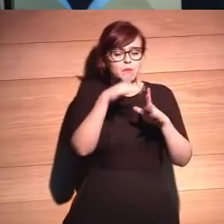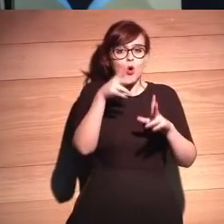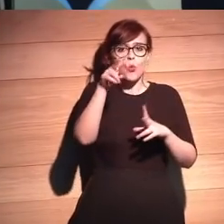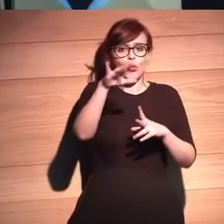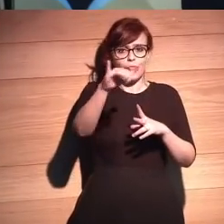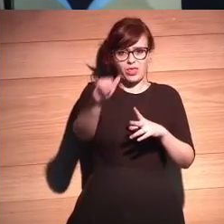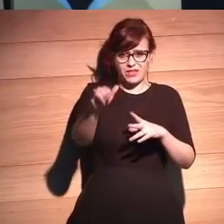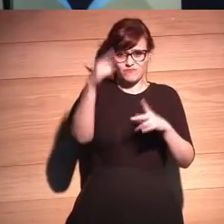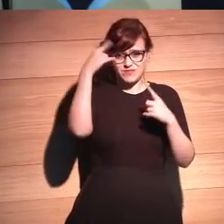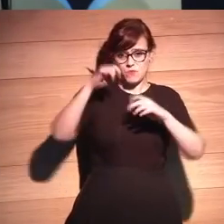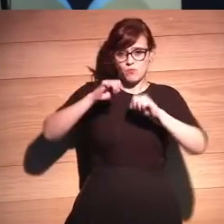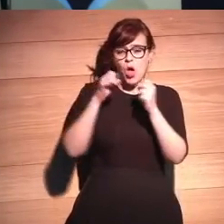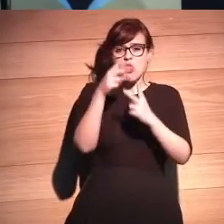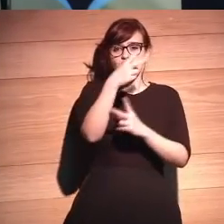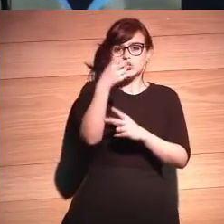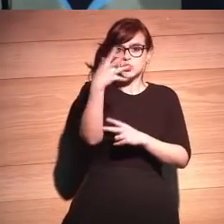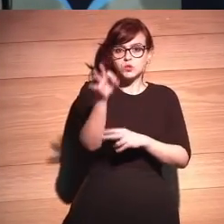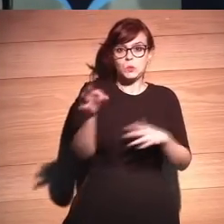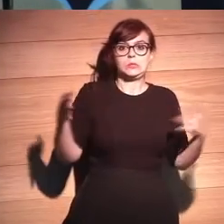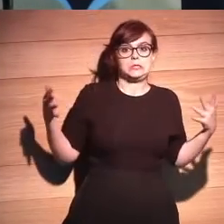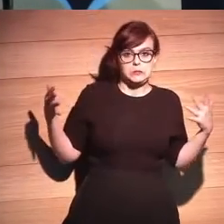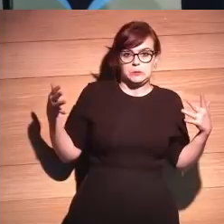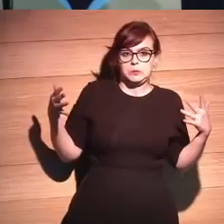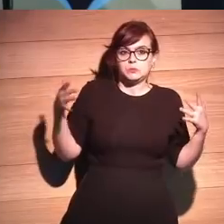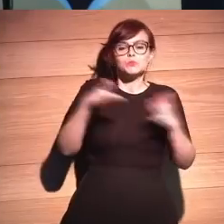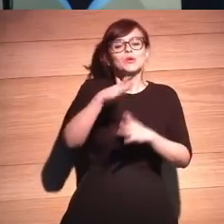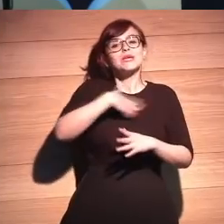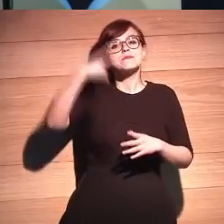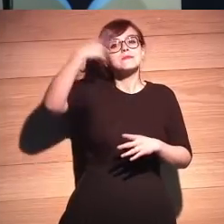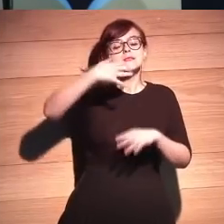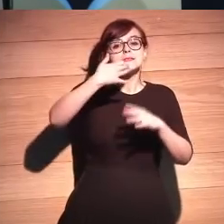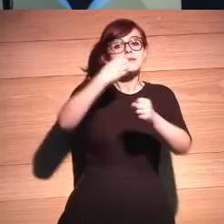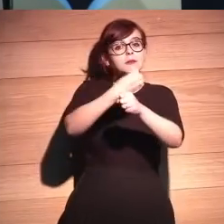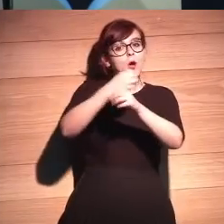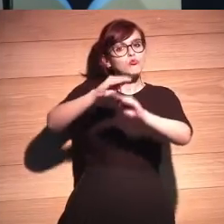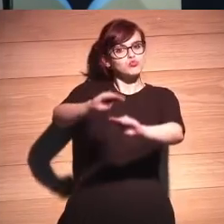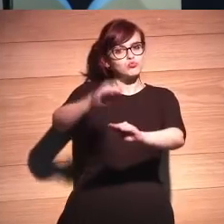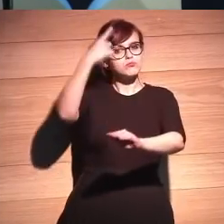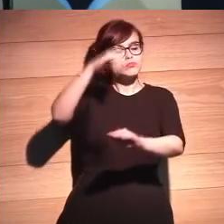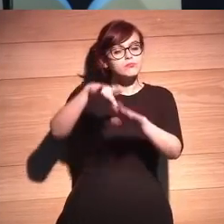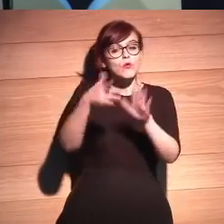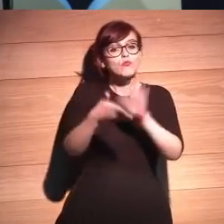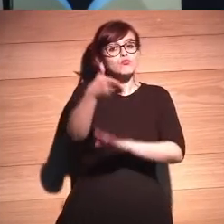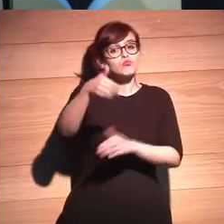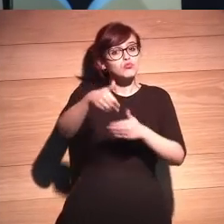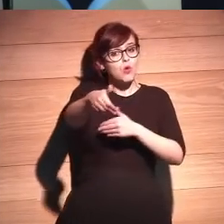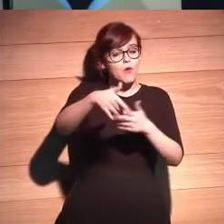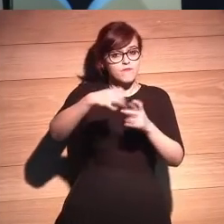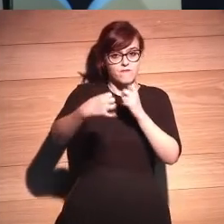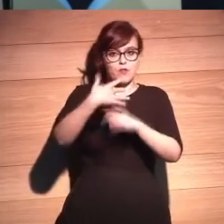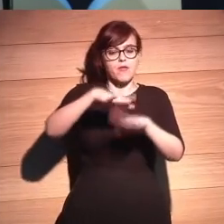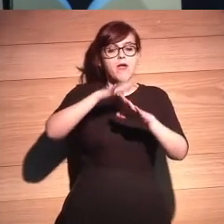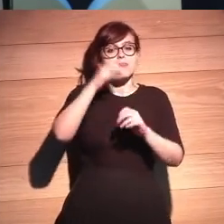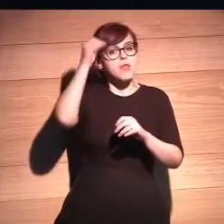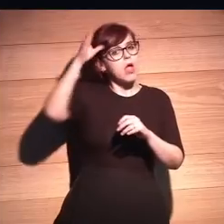UCI y eran 250 y querían saber si su trabajo iba a quedar afectado por la